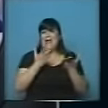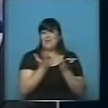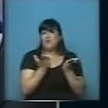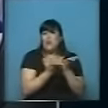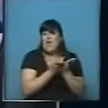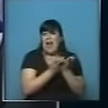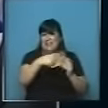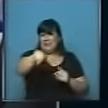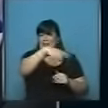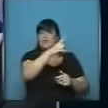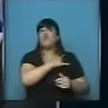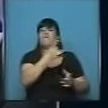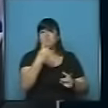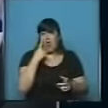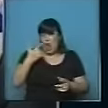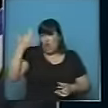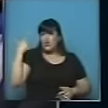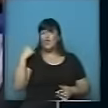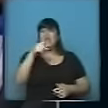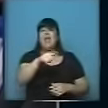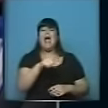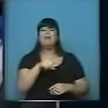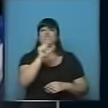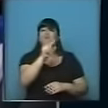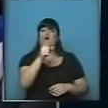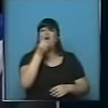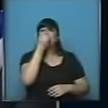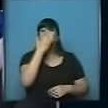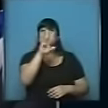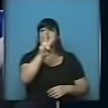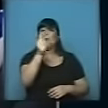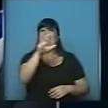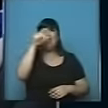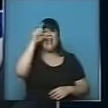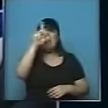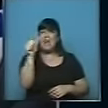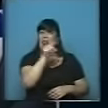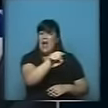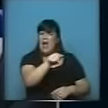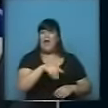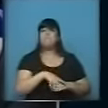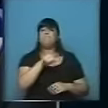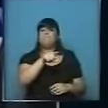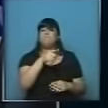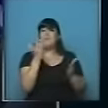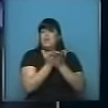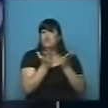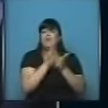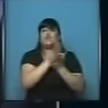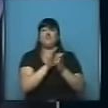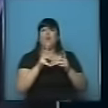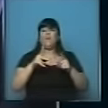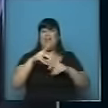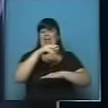universidades? Que por ejemplo el otro día, en Arturo Jauretch, en Florencio Varela, estudiando la carrera de ingeniería en petróleo,